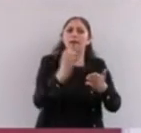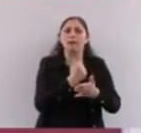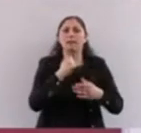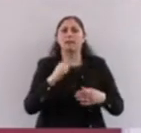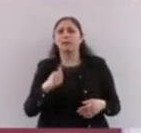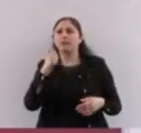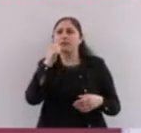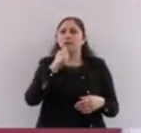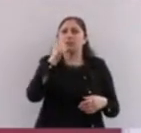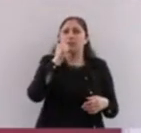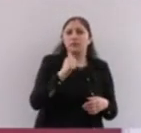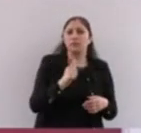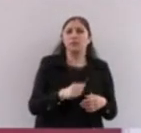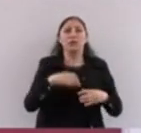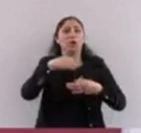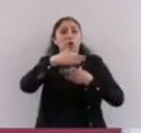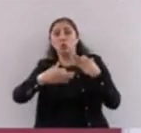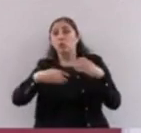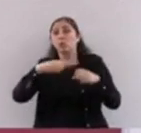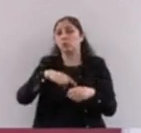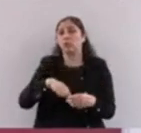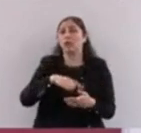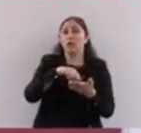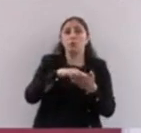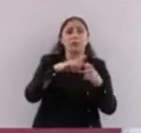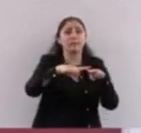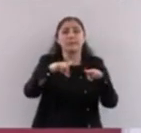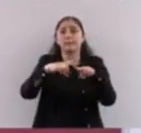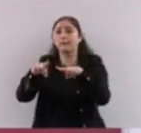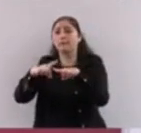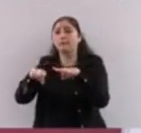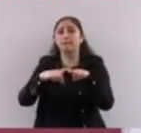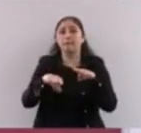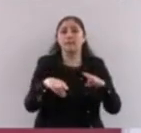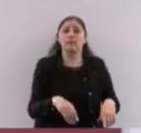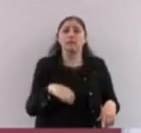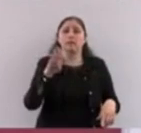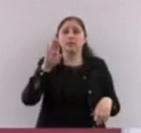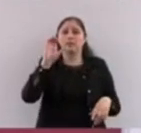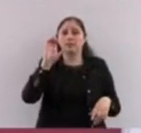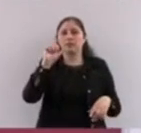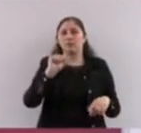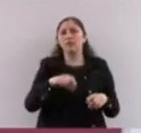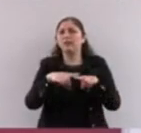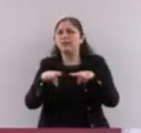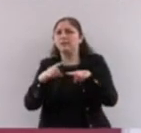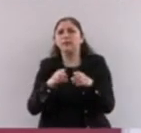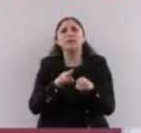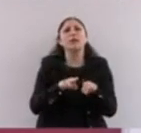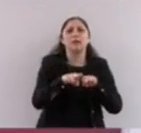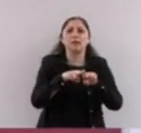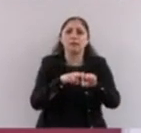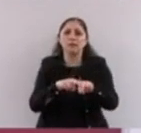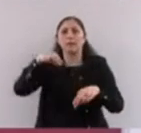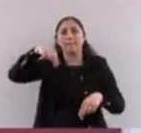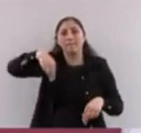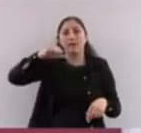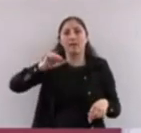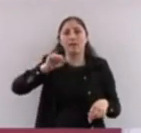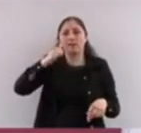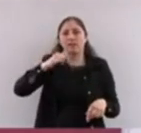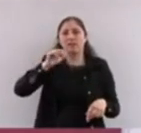estamos en Baja California, otro día en el Tren Maya, allá en el sureste, otro día aquí, mañana en otro lugar.